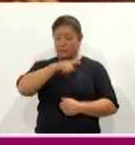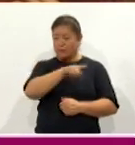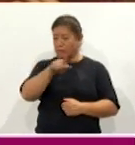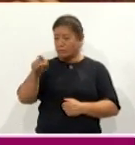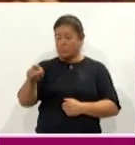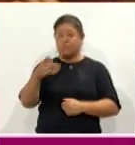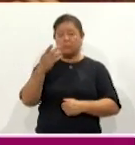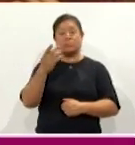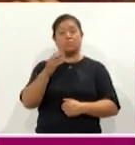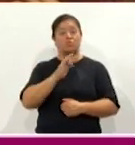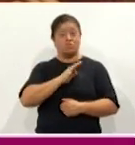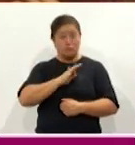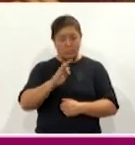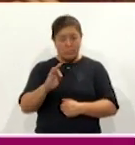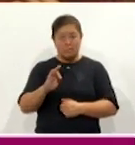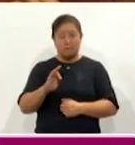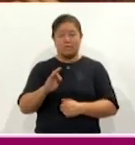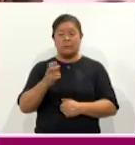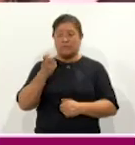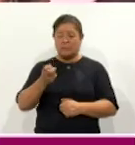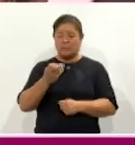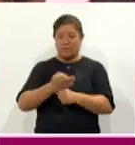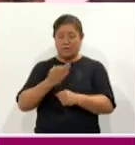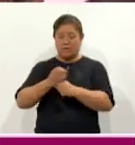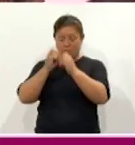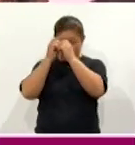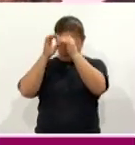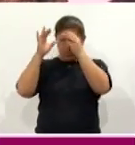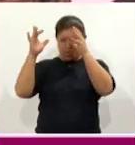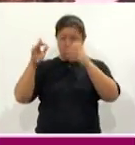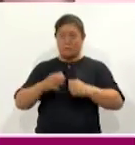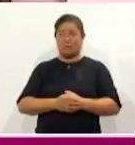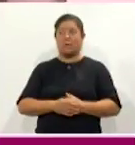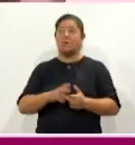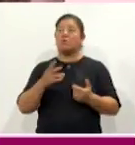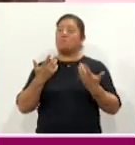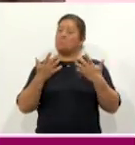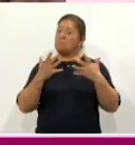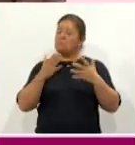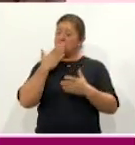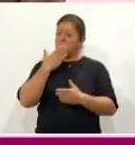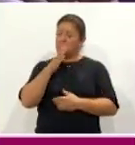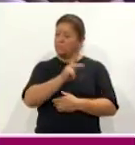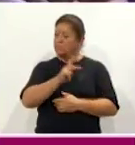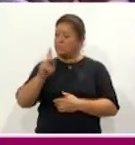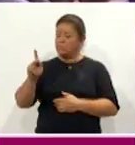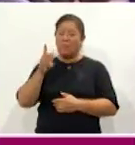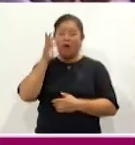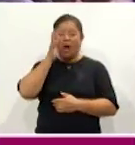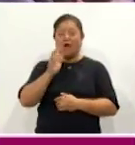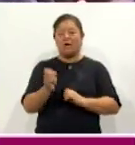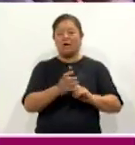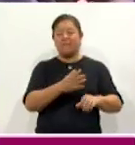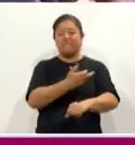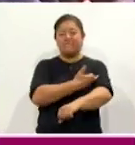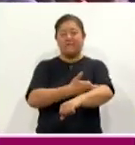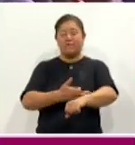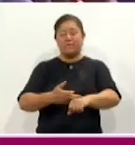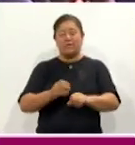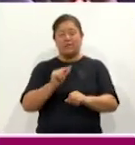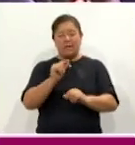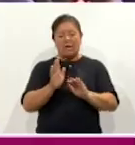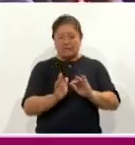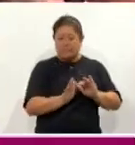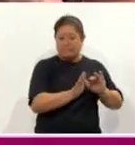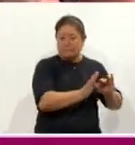puedan lograr este sueño. La mandataria aplaudió la valentía de los jóvenes al dejar la familia y tomar la decisión de tener nuevas